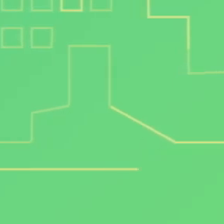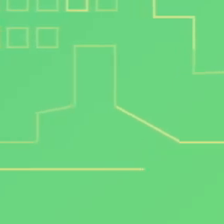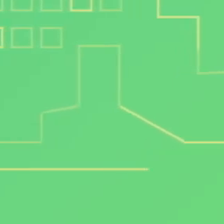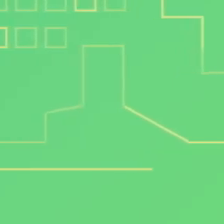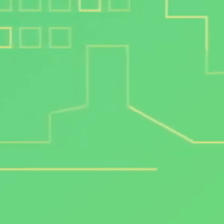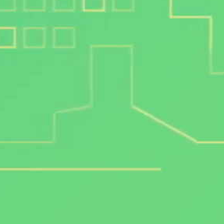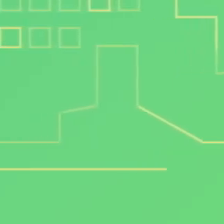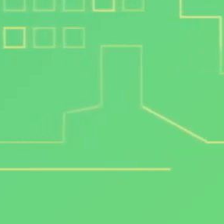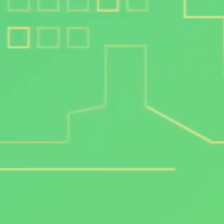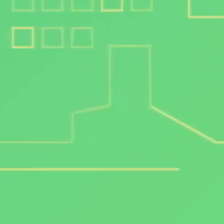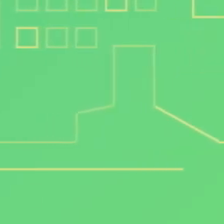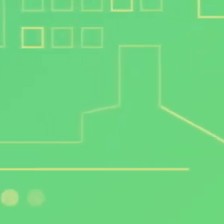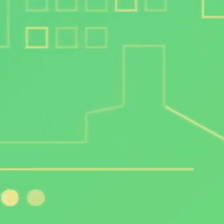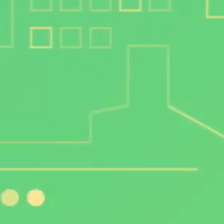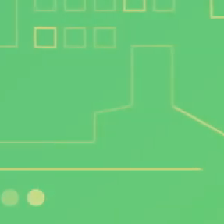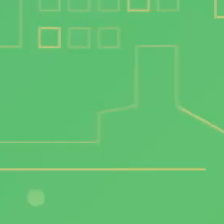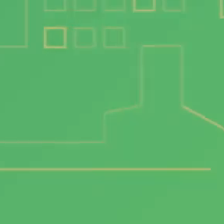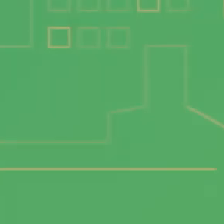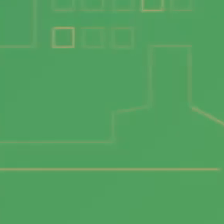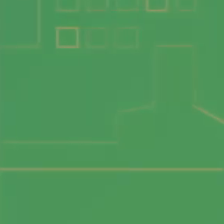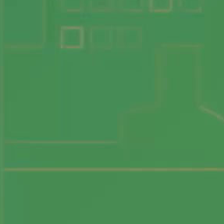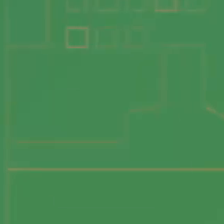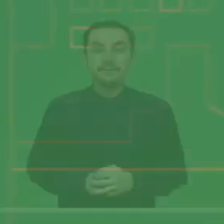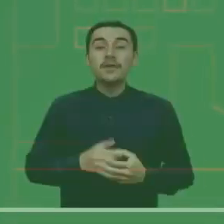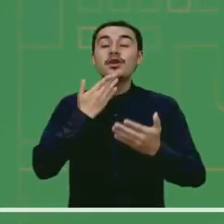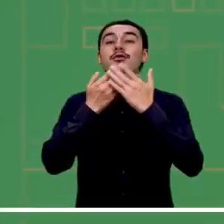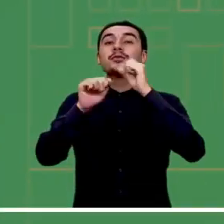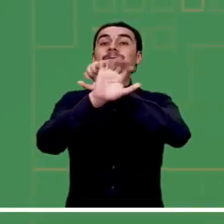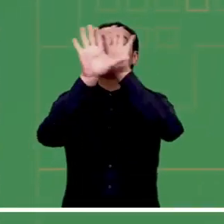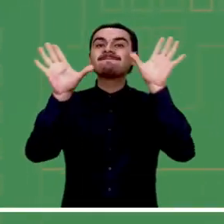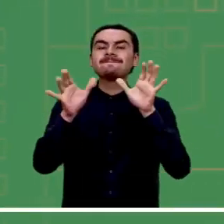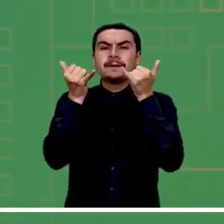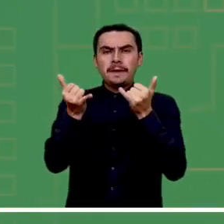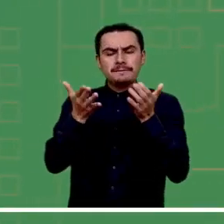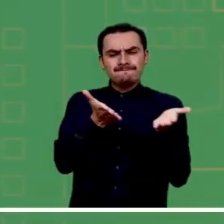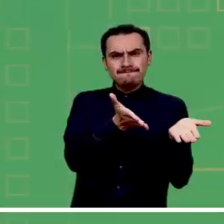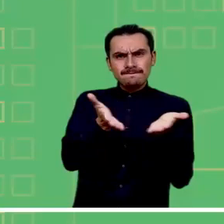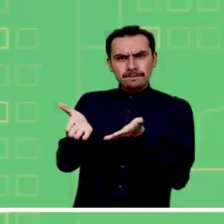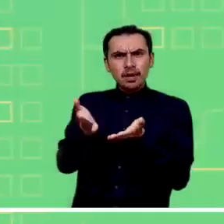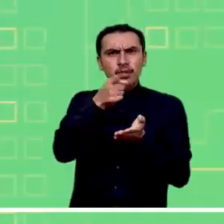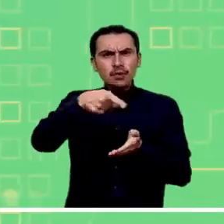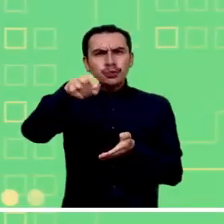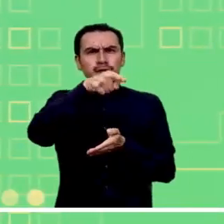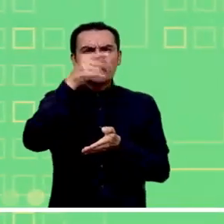Iniciamos este sábado con la información meteorológica más relevante de la mañana.